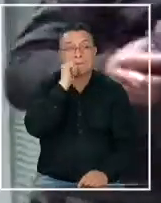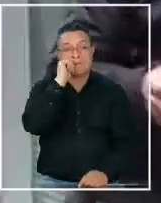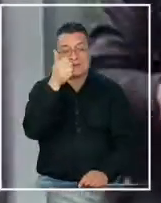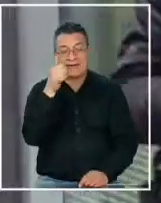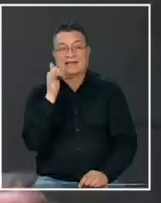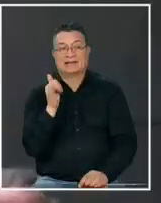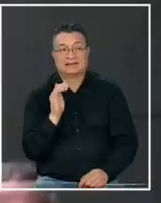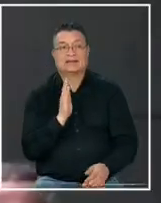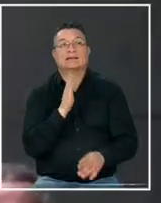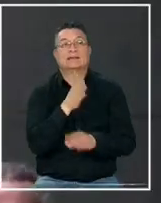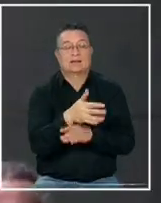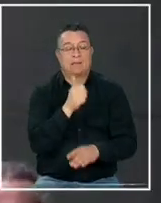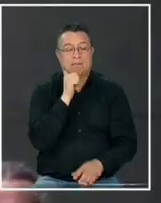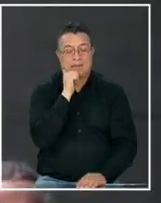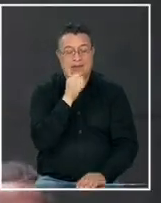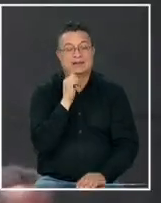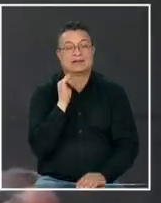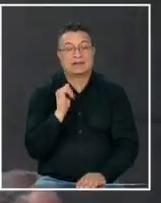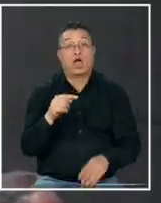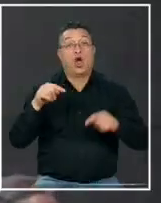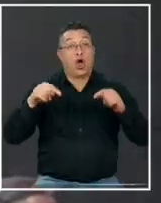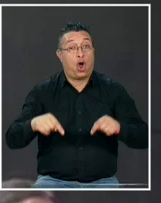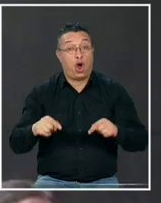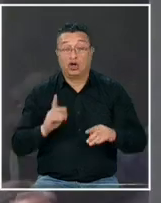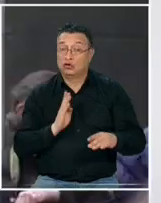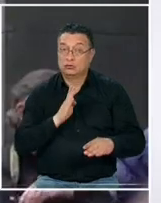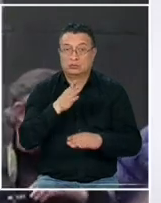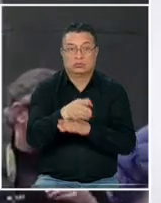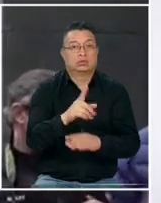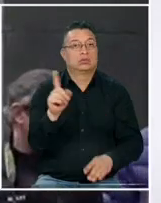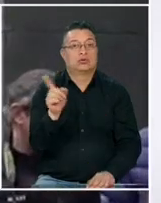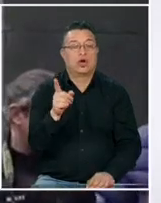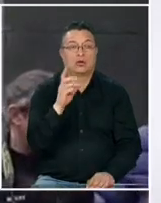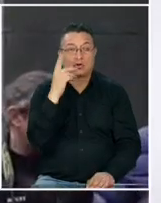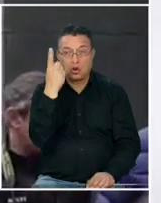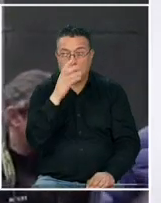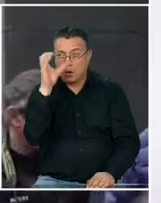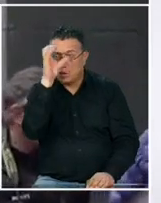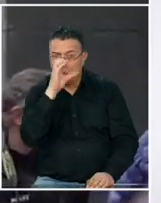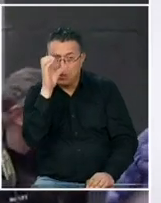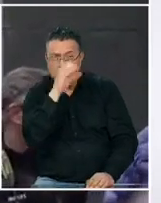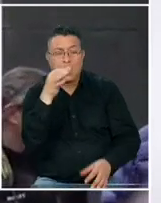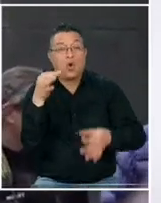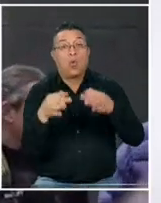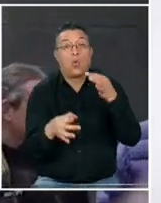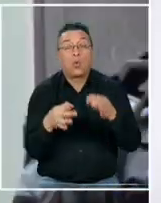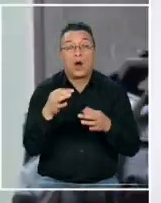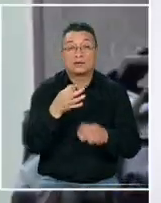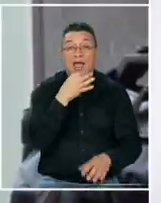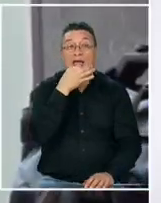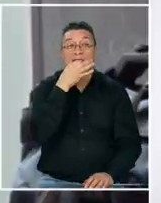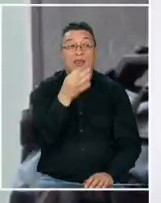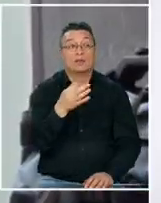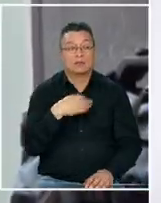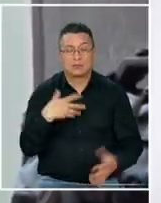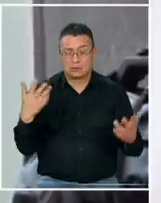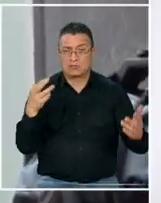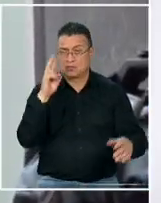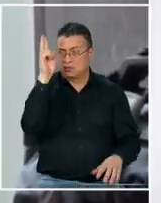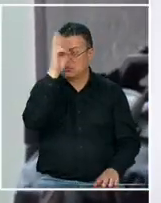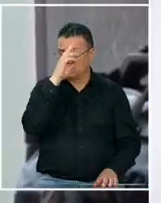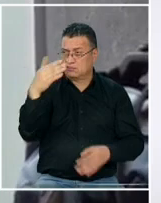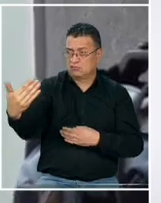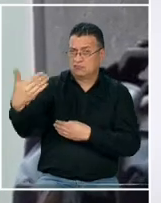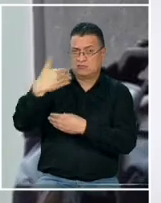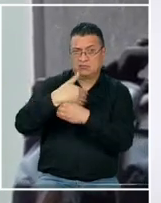a testificar exactamente hoy día no estuvo se le buscó incluso el mismo juez de este caso decía estoy extrañado que no haya